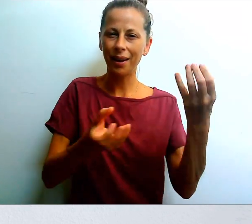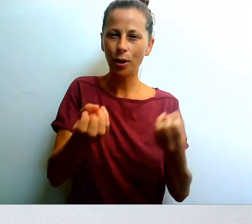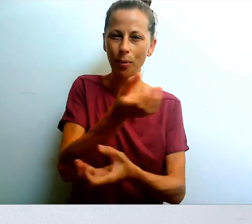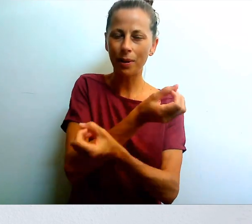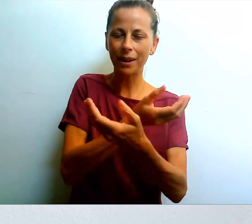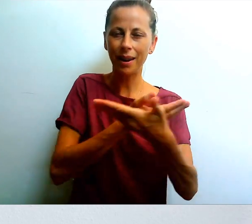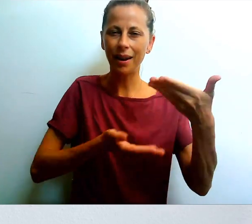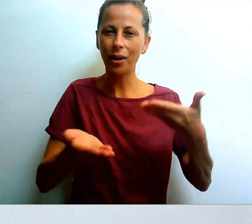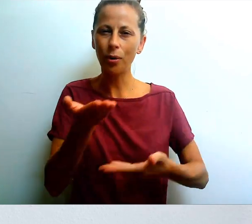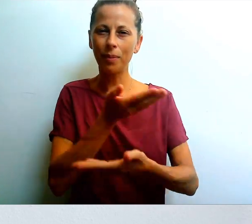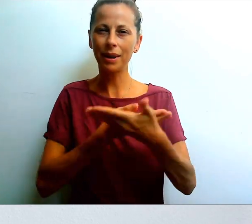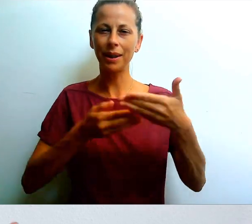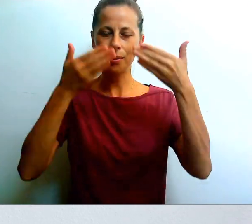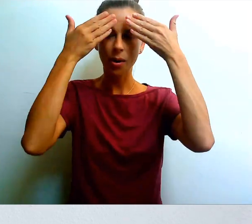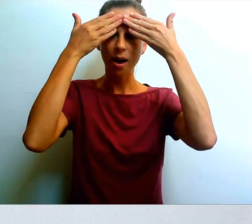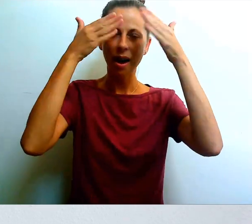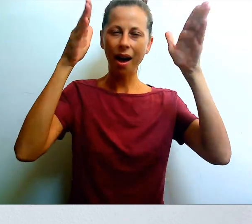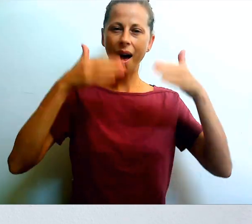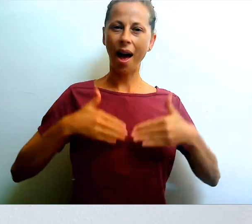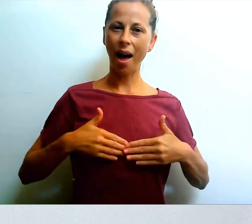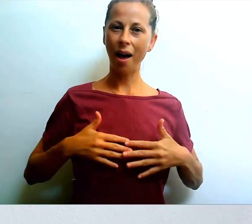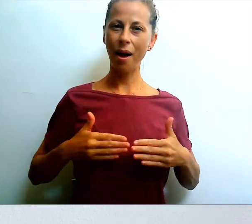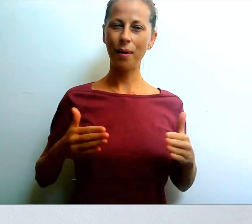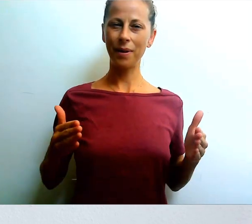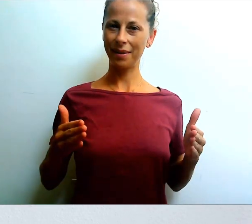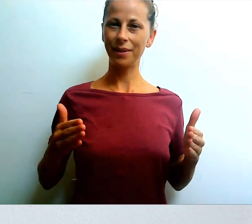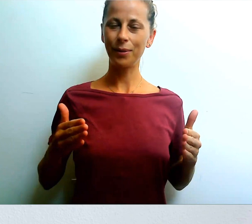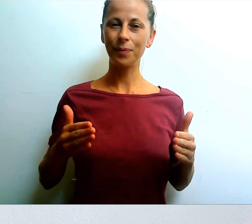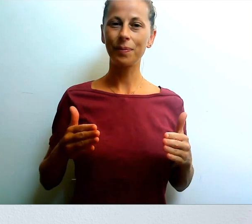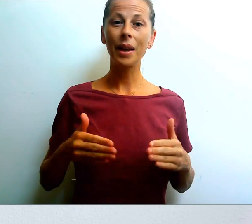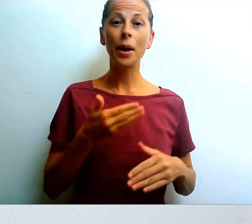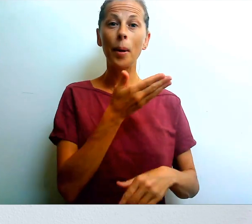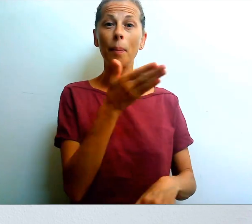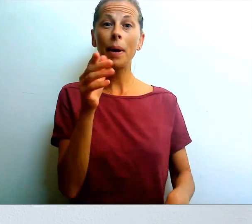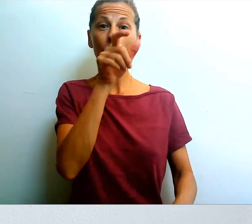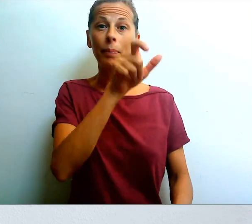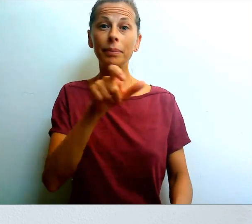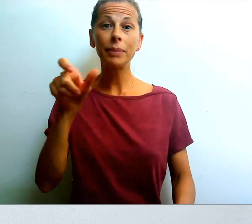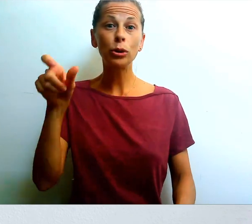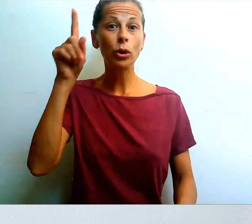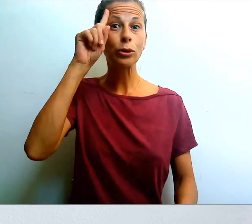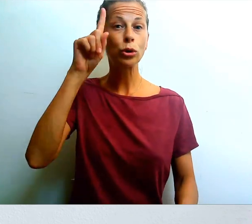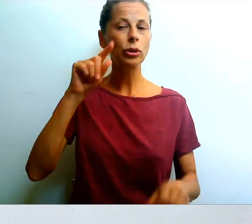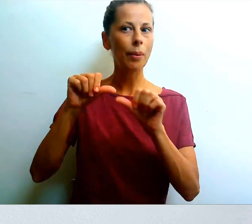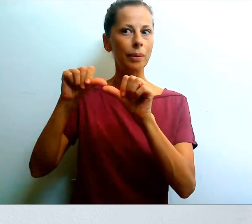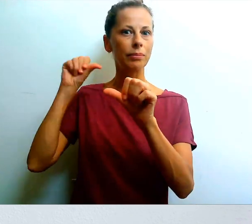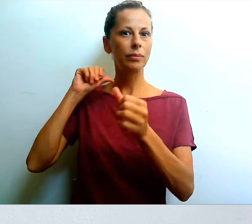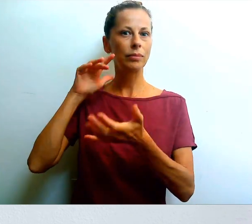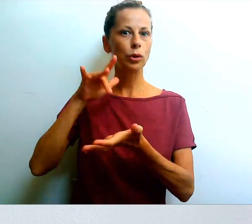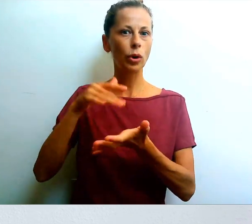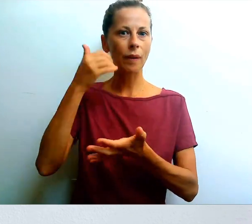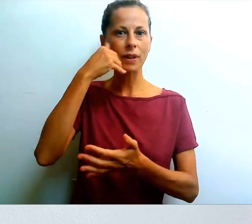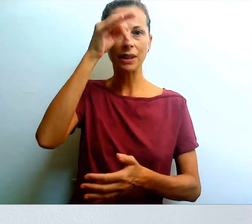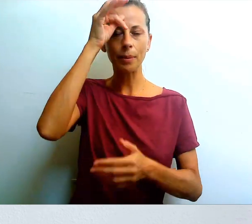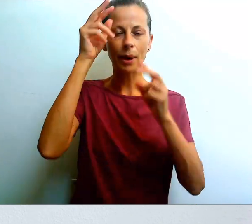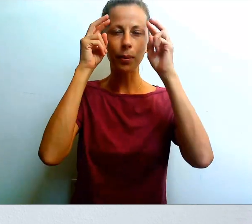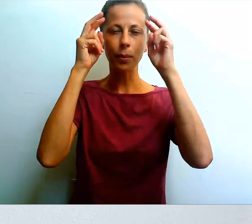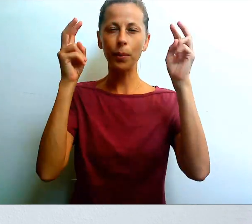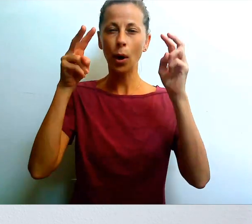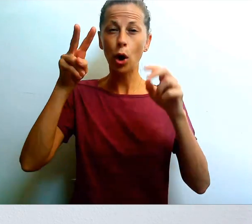el retiro, los retiros y abrirnos así de esta manera y bueno, para las personas que no conozcáis los retiros,